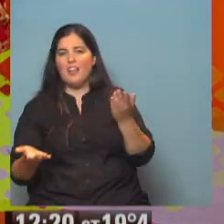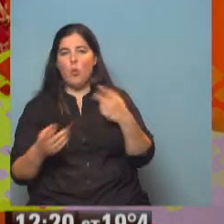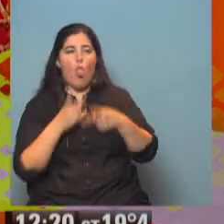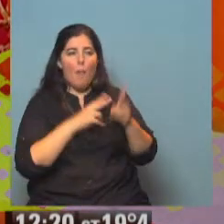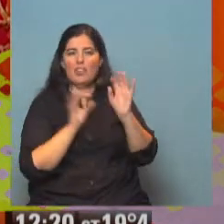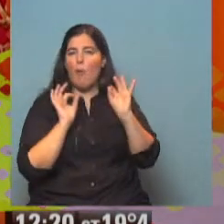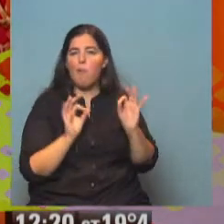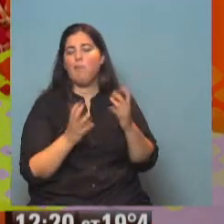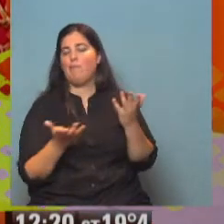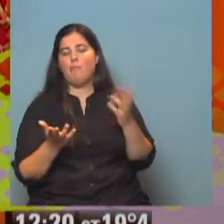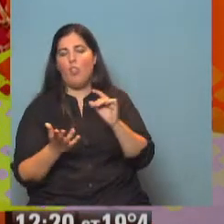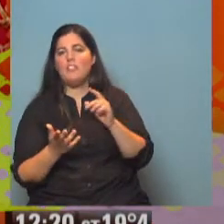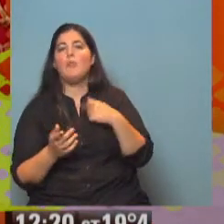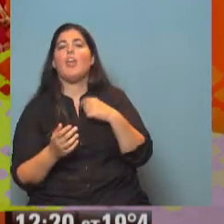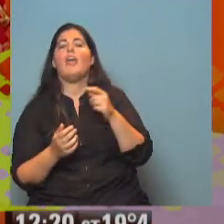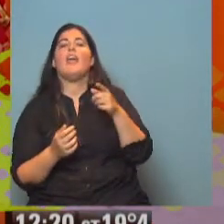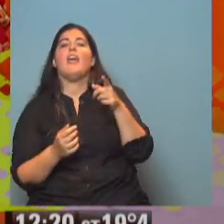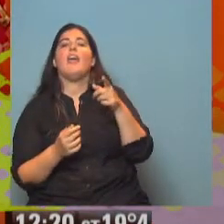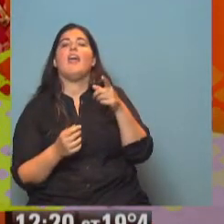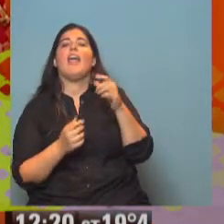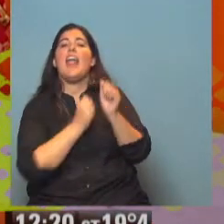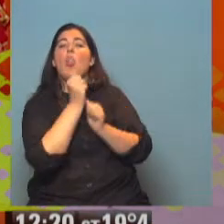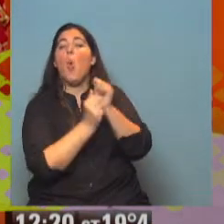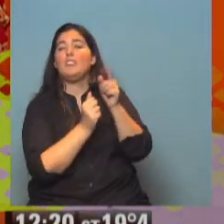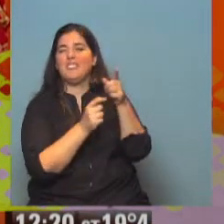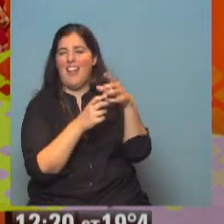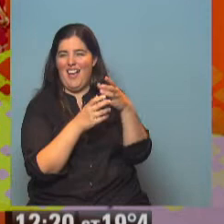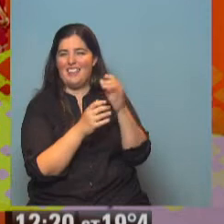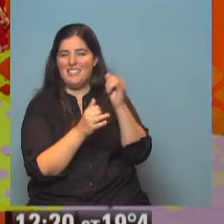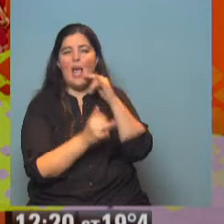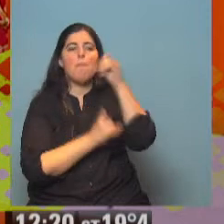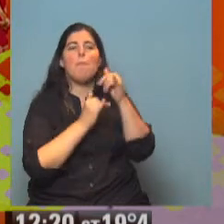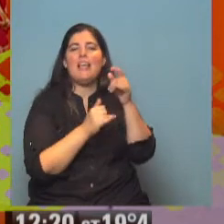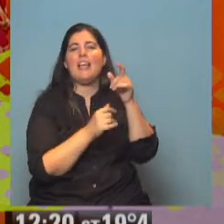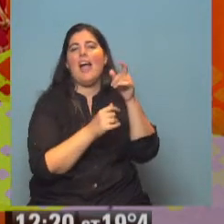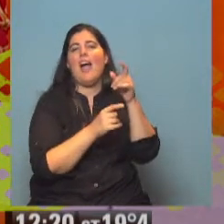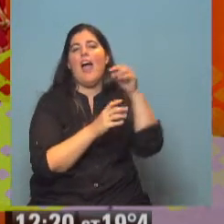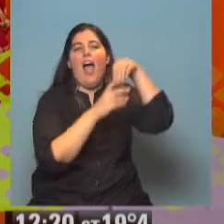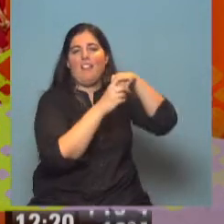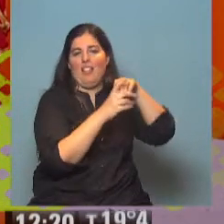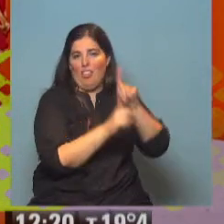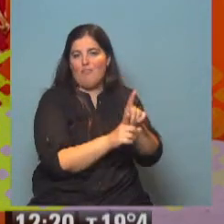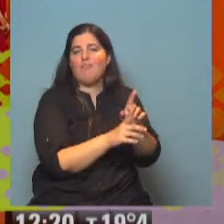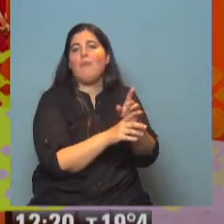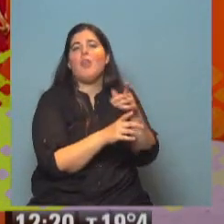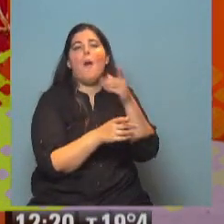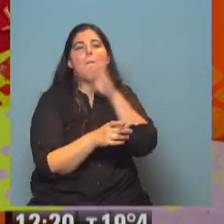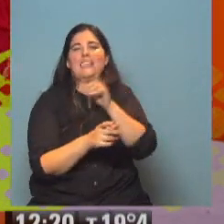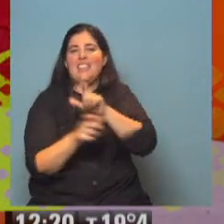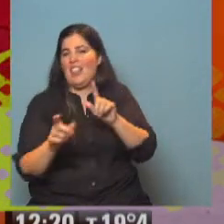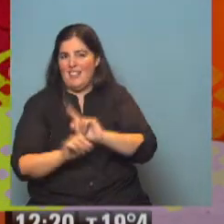la industria en este momento explica y capacita a la industria. Y el enfermero, en este caso, en primera instancia, lo que pasa es que no